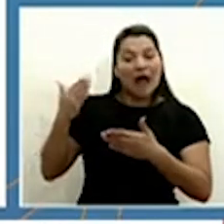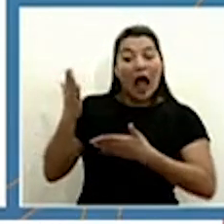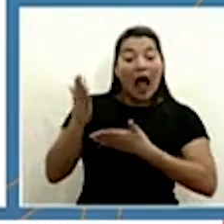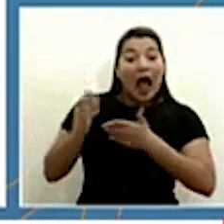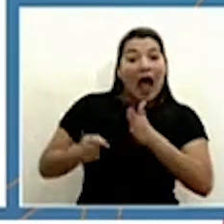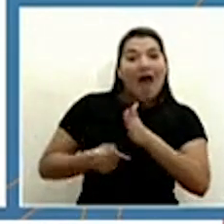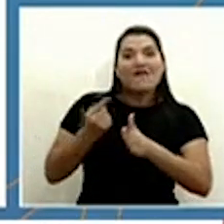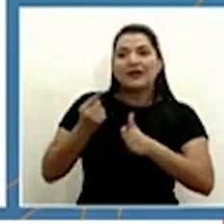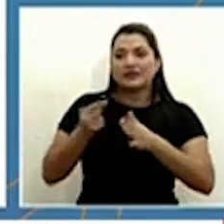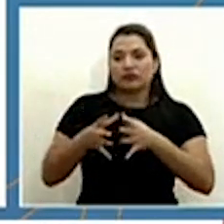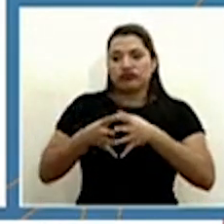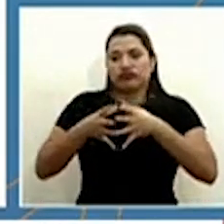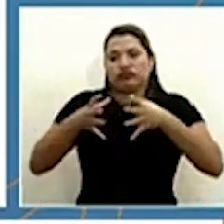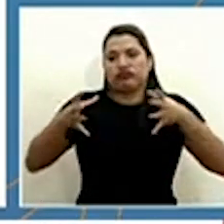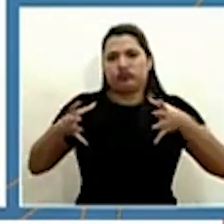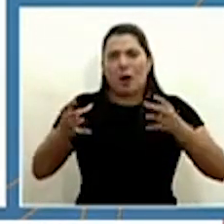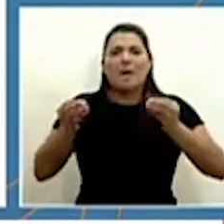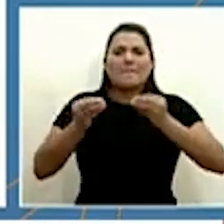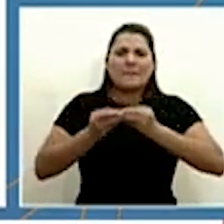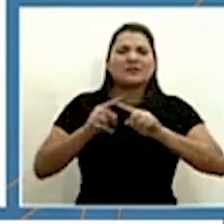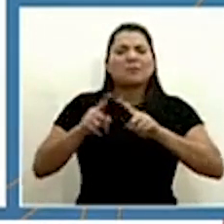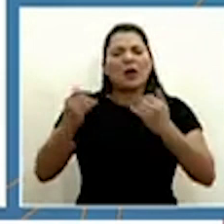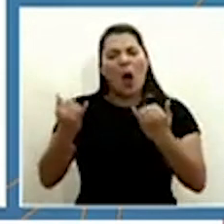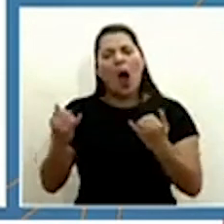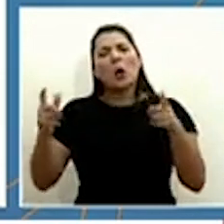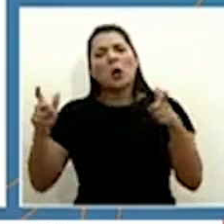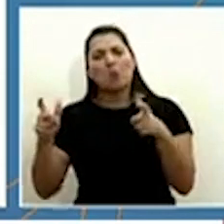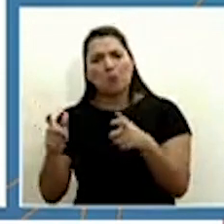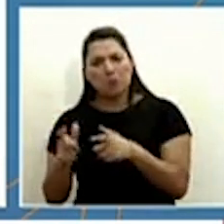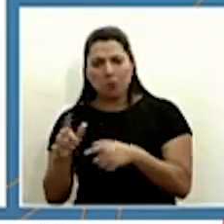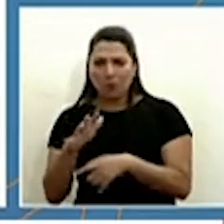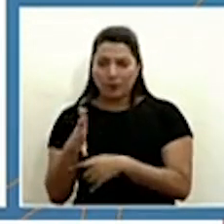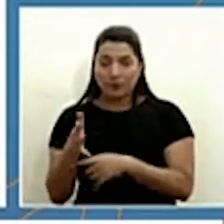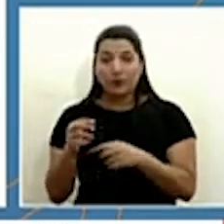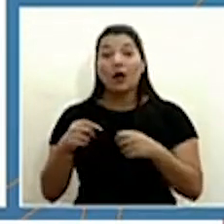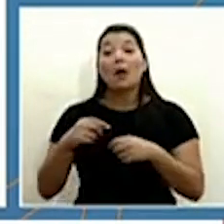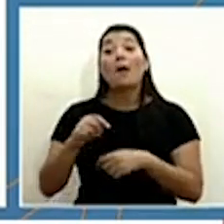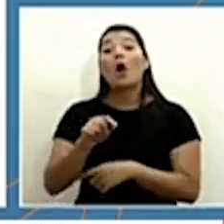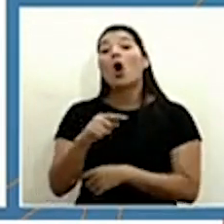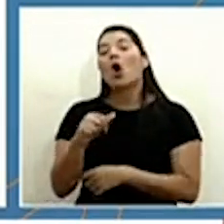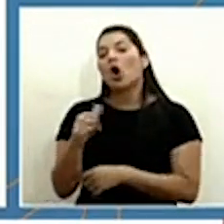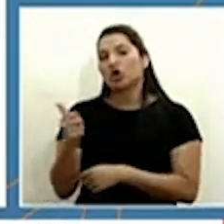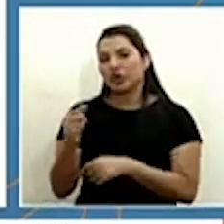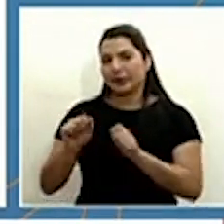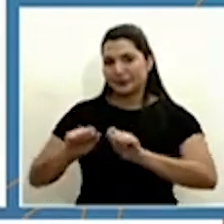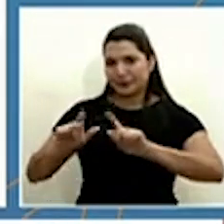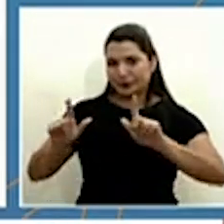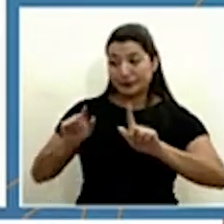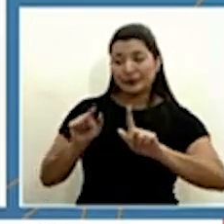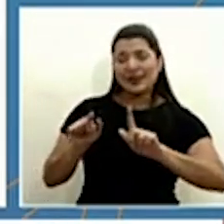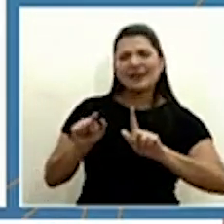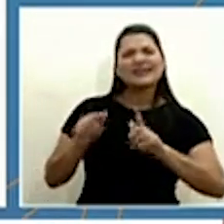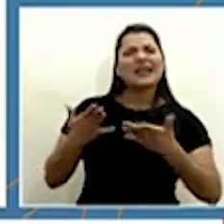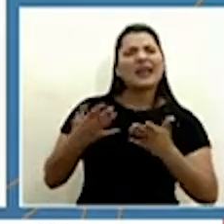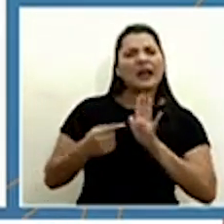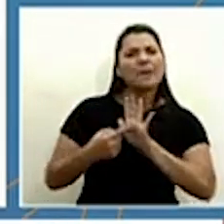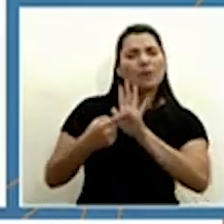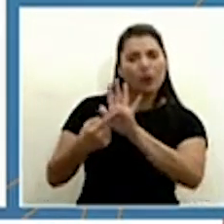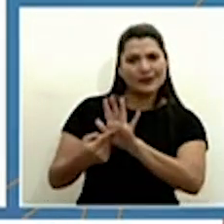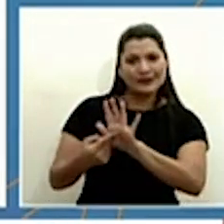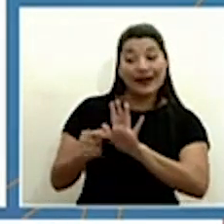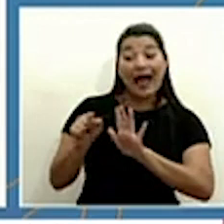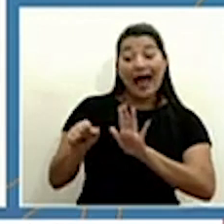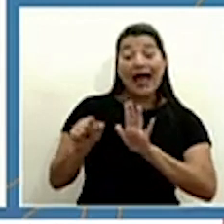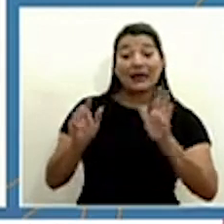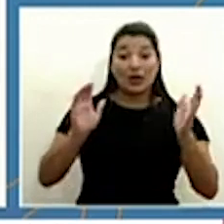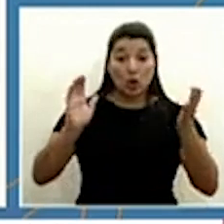pues los datos se siceran un poco al momento. La siguiente, si me hacen el favor, esta filmina lo que muestra es el comparativo